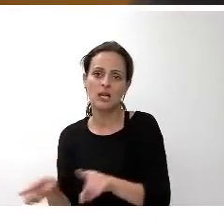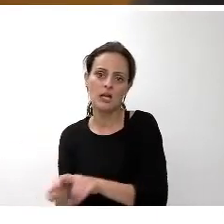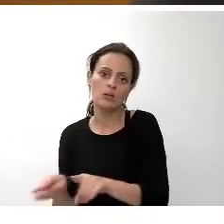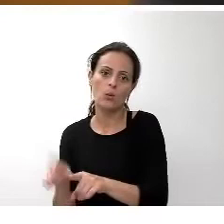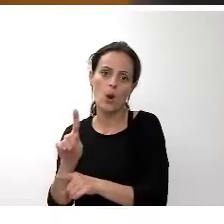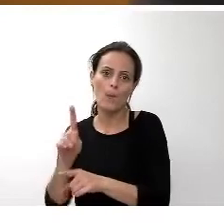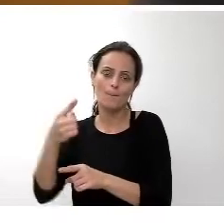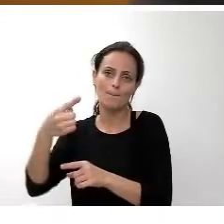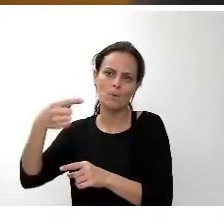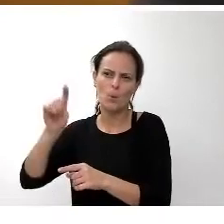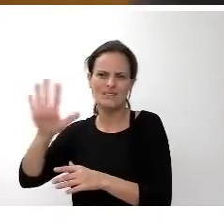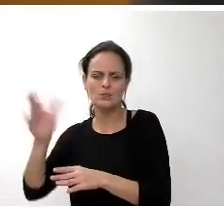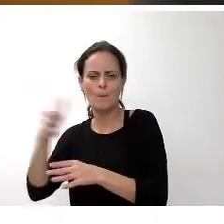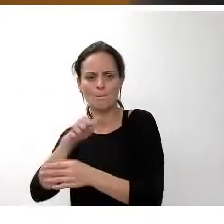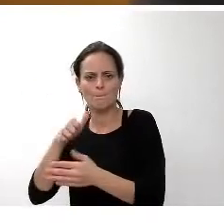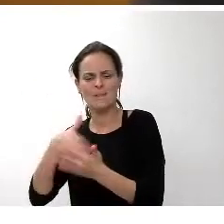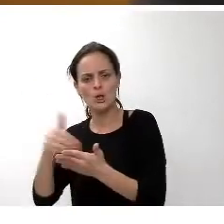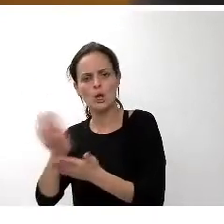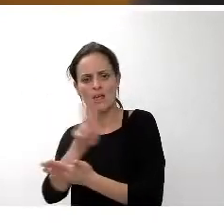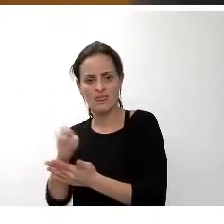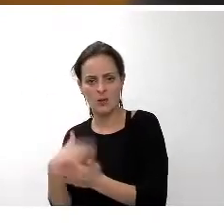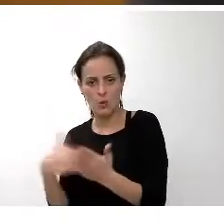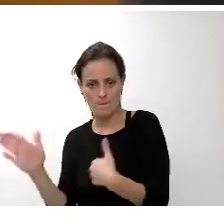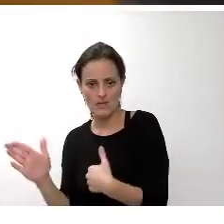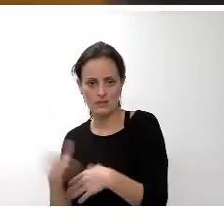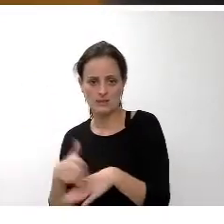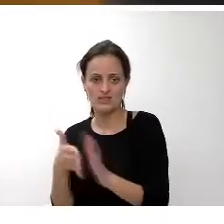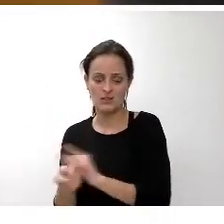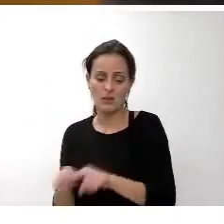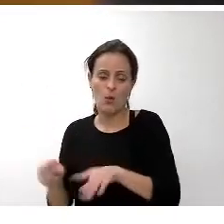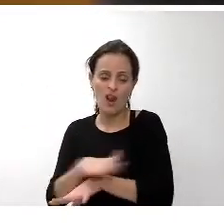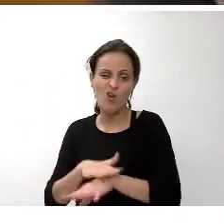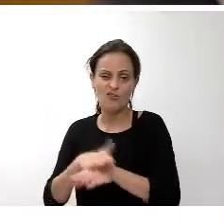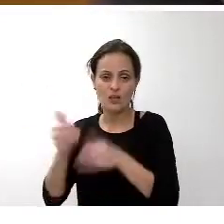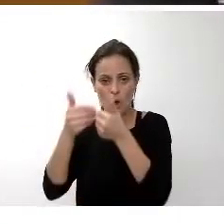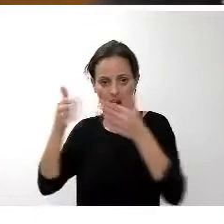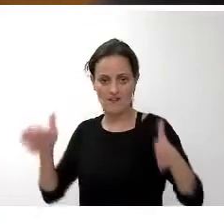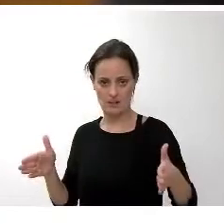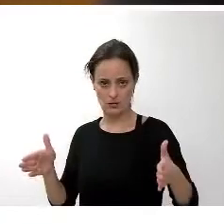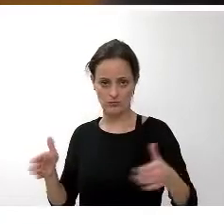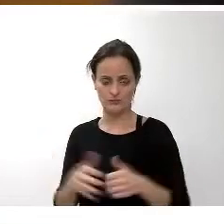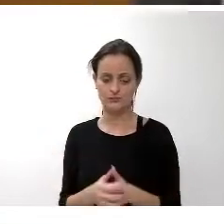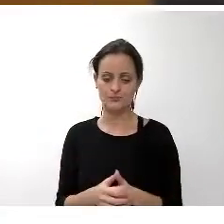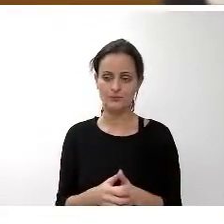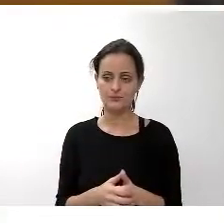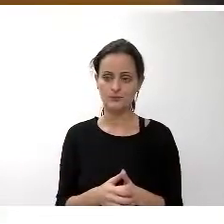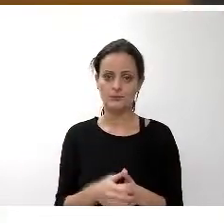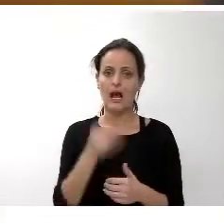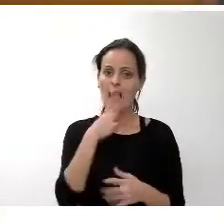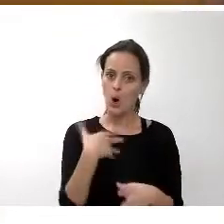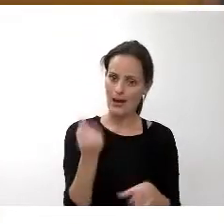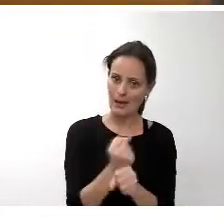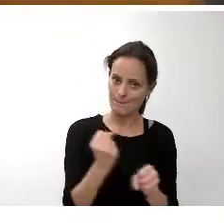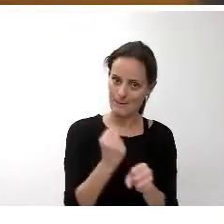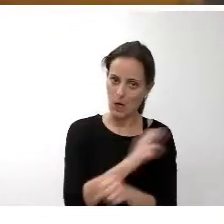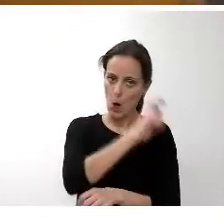Participa en 28 municipios de la isla en materia de gobierno abierto el presupuesto será más de 160.000 empleo otro de los